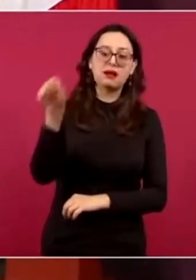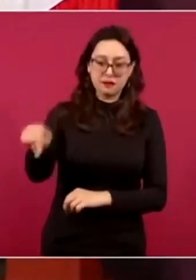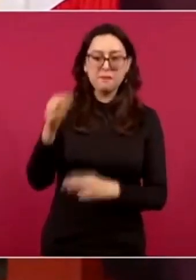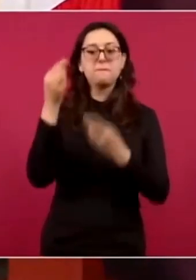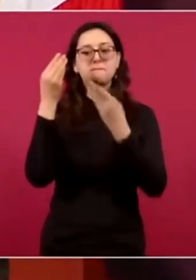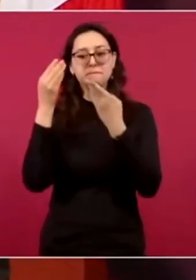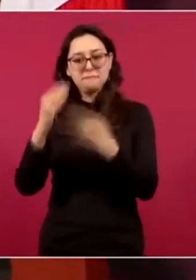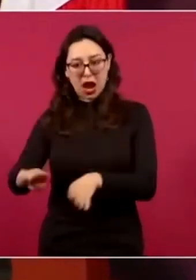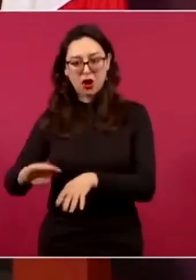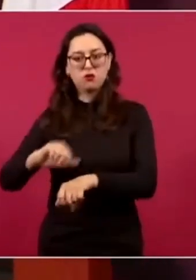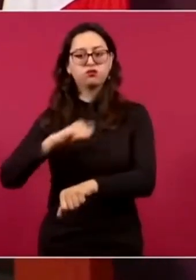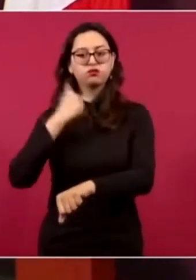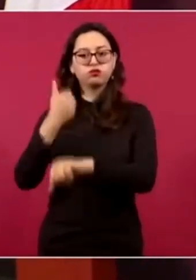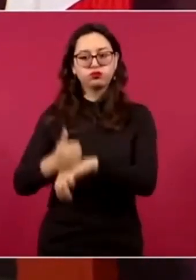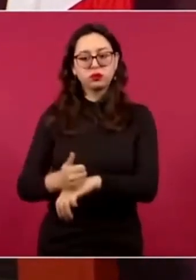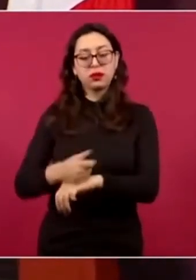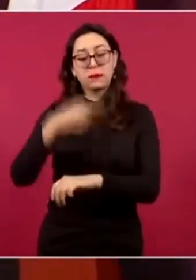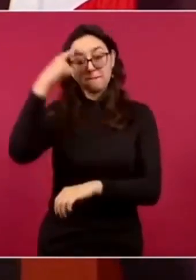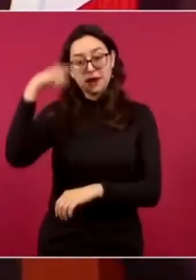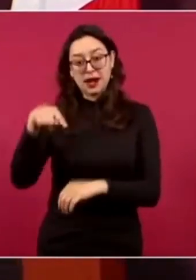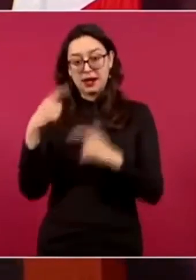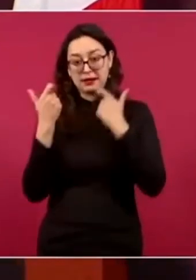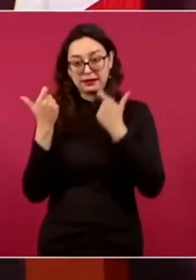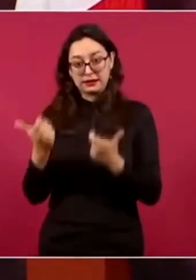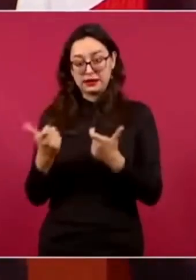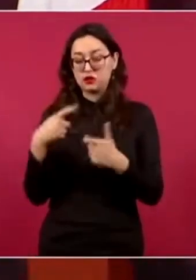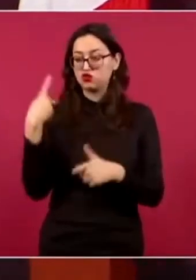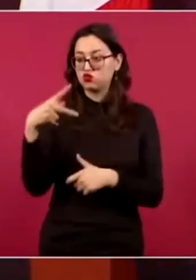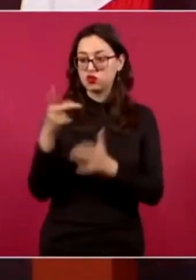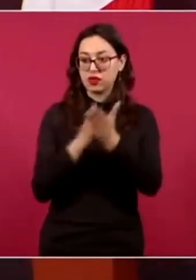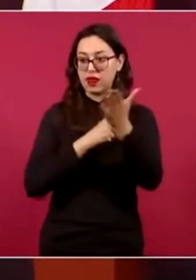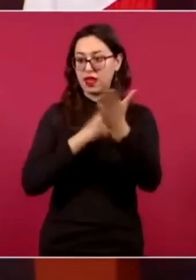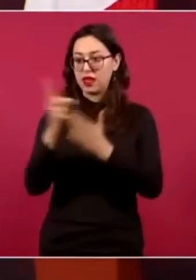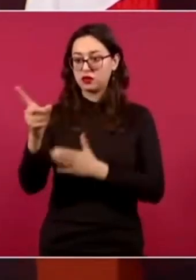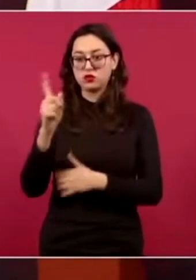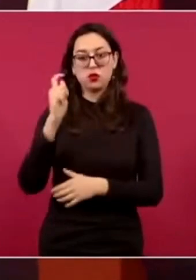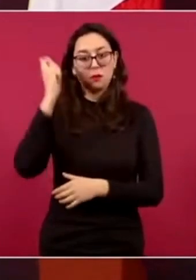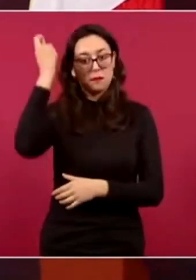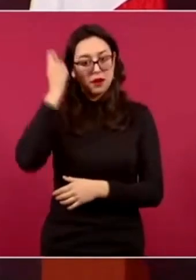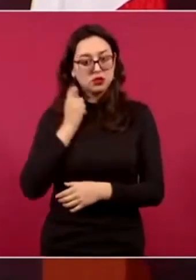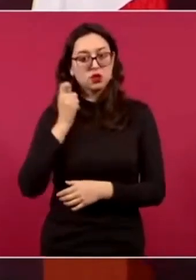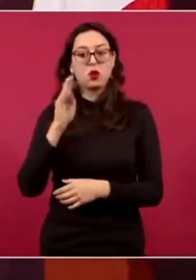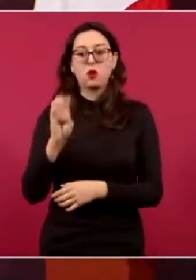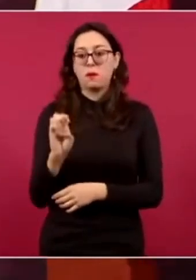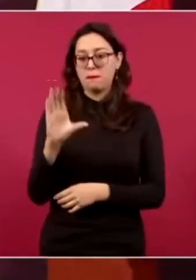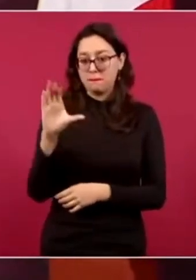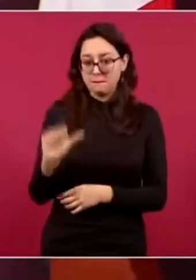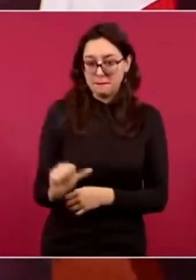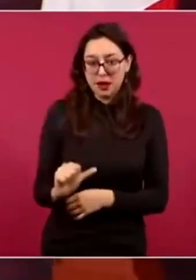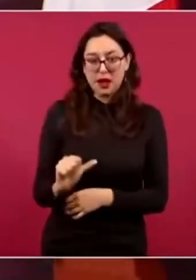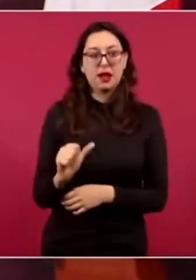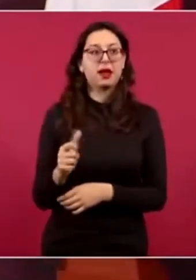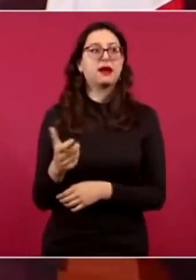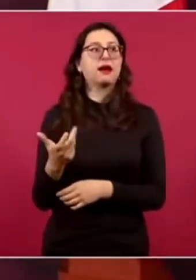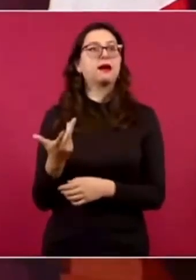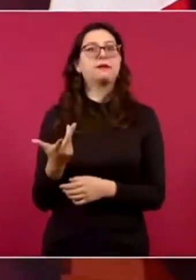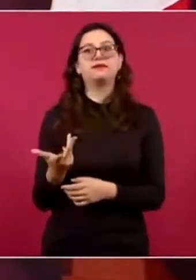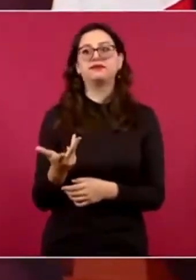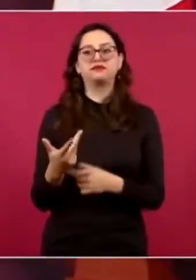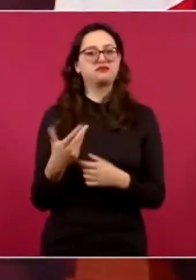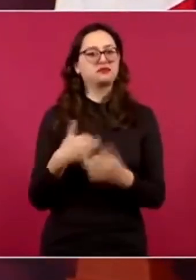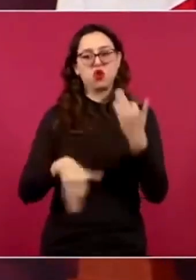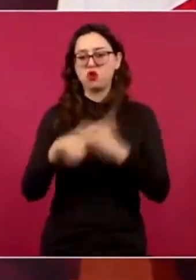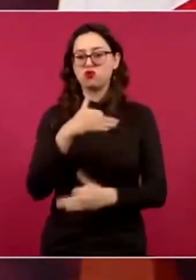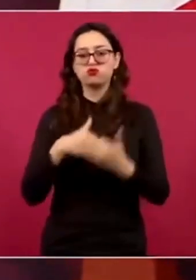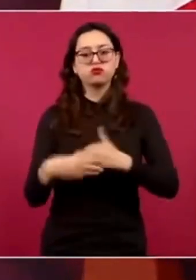fondos que por derecho le corresponden a la gente las pensiones las becas